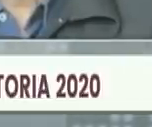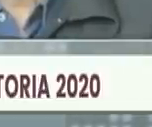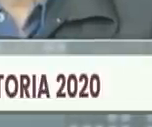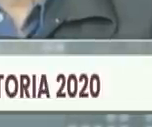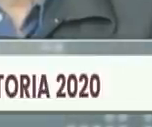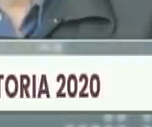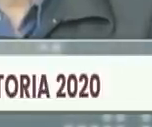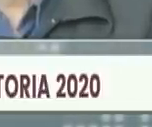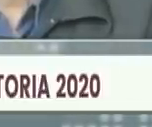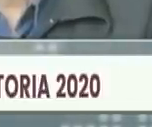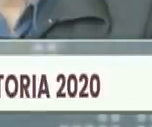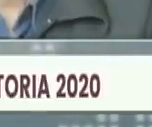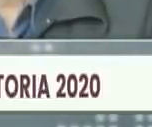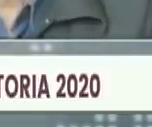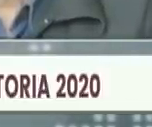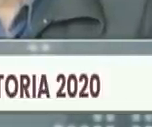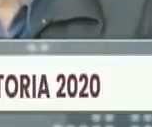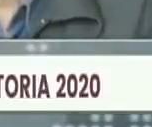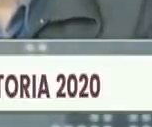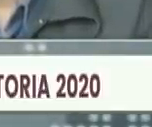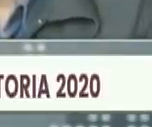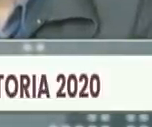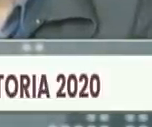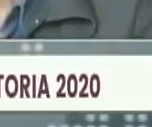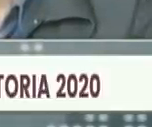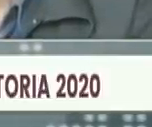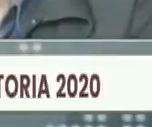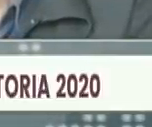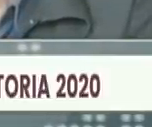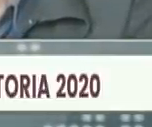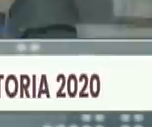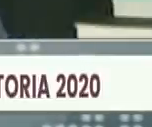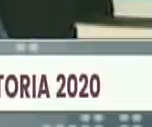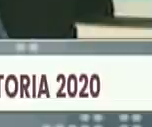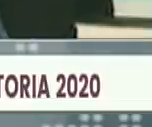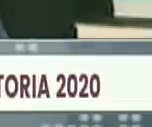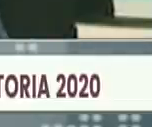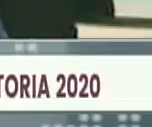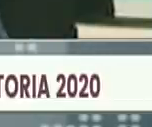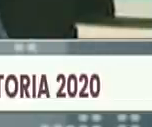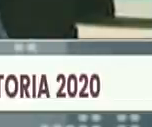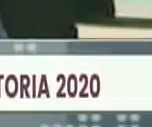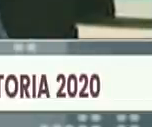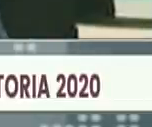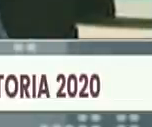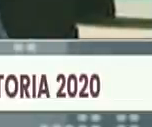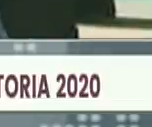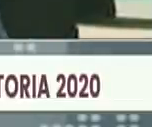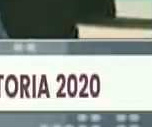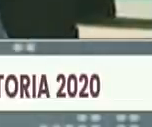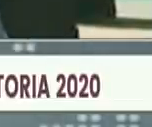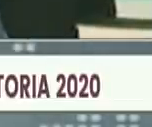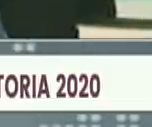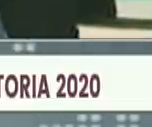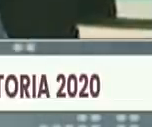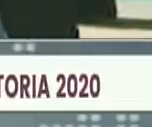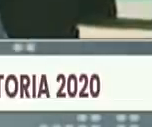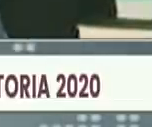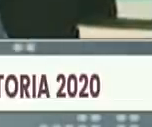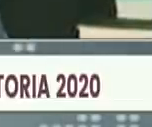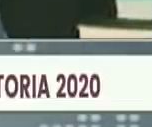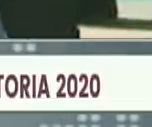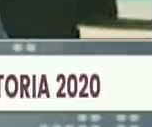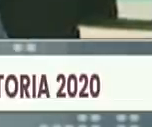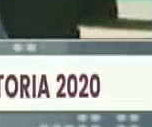Borges Jerónimo Pérez Rescañer Pedro Calzadilla Álvarez Manuel Carrero Murillo Nelson Guzmán el